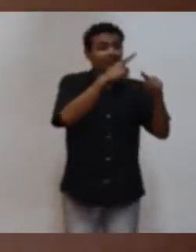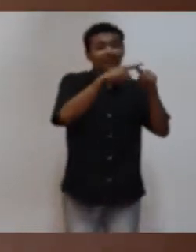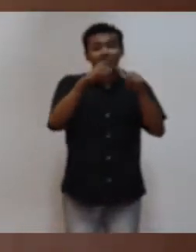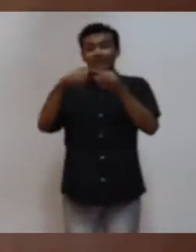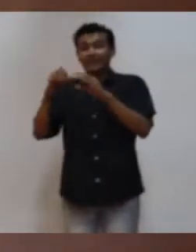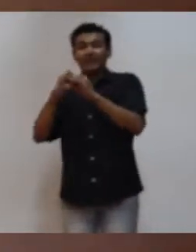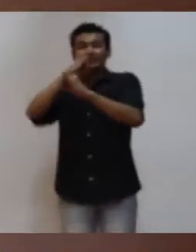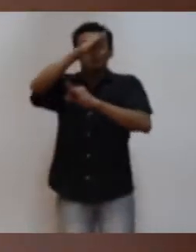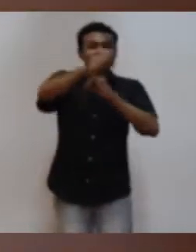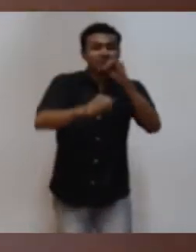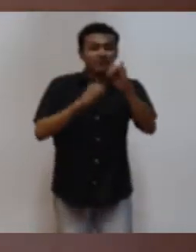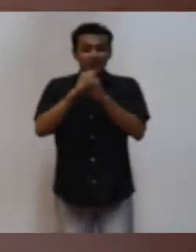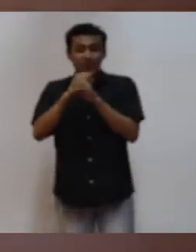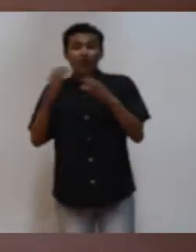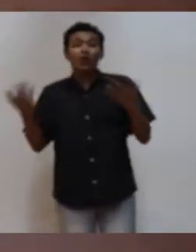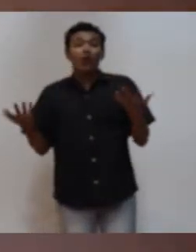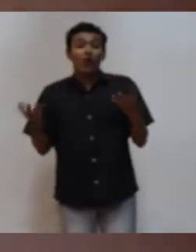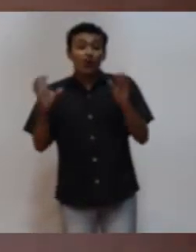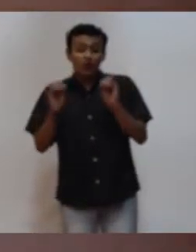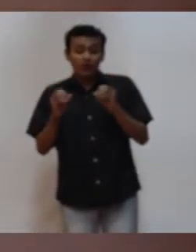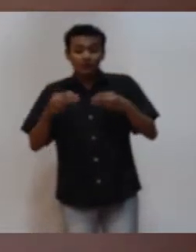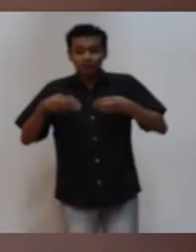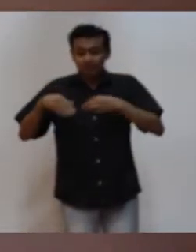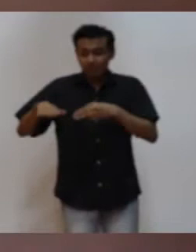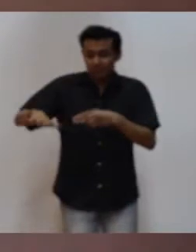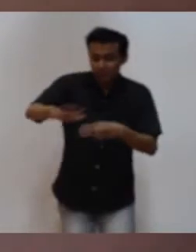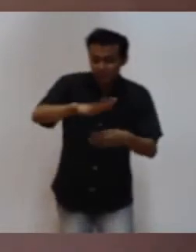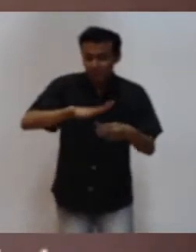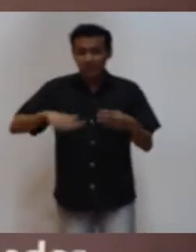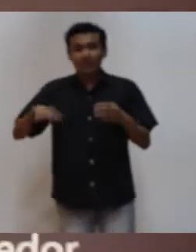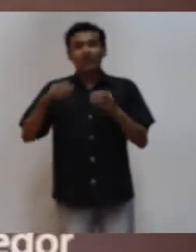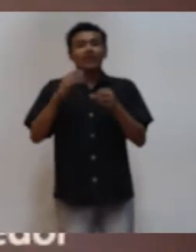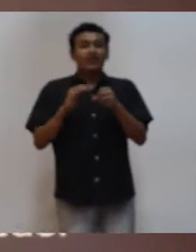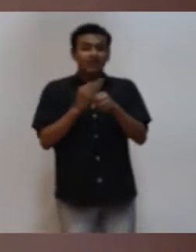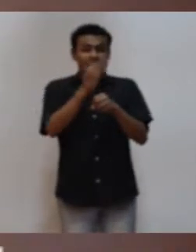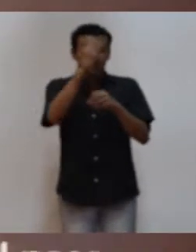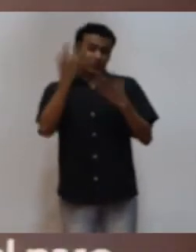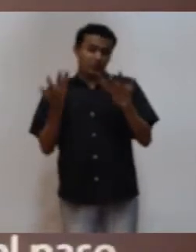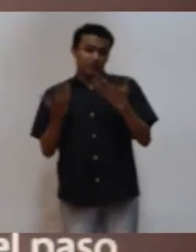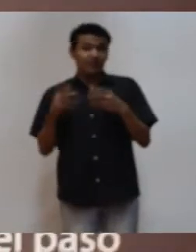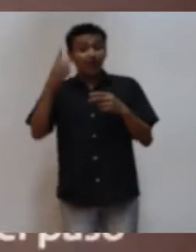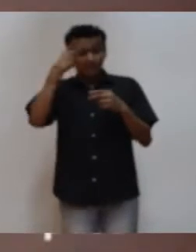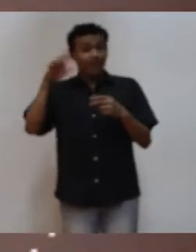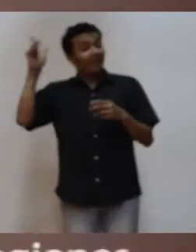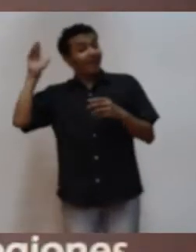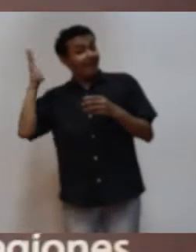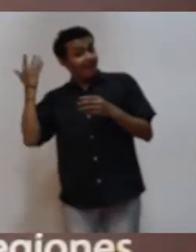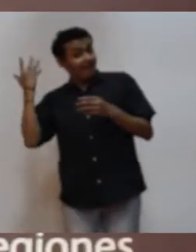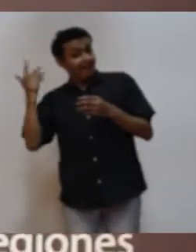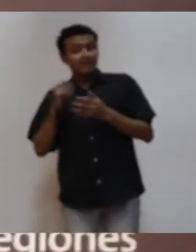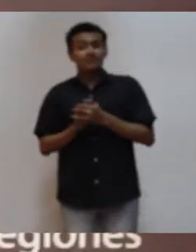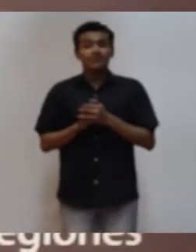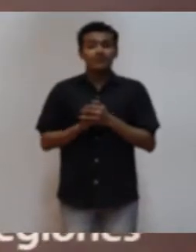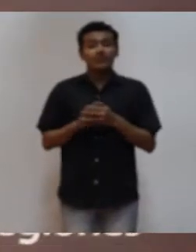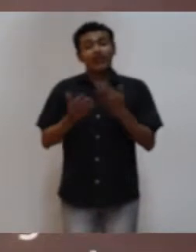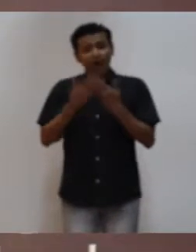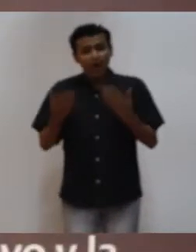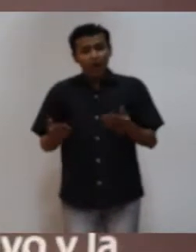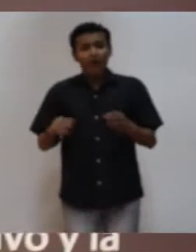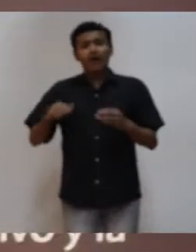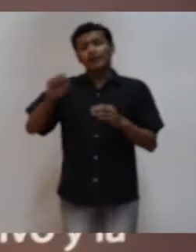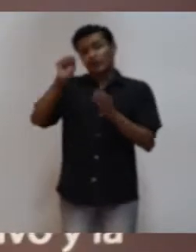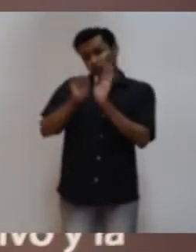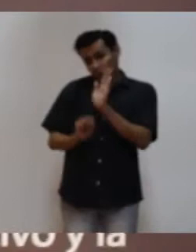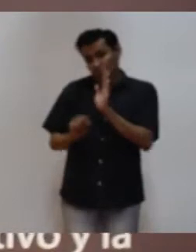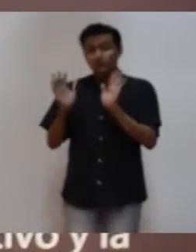de productos de importación y movido por la revolución agrícola que México estaba viviendo. Siendo los suelos de la región